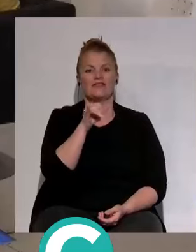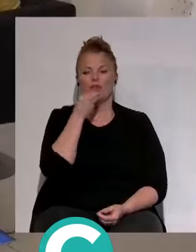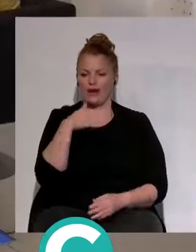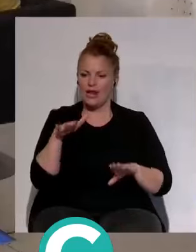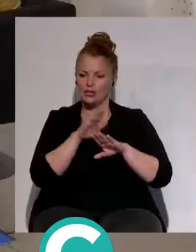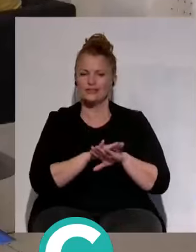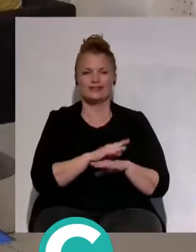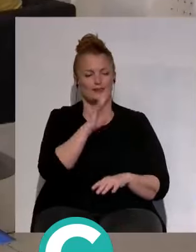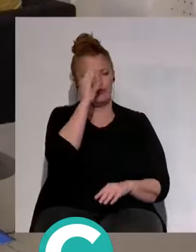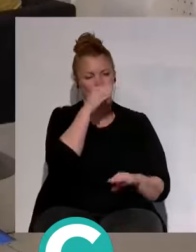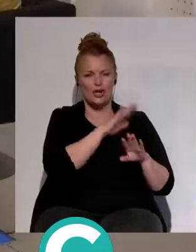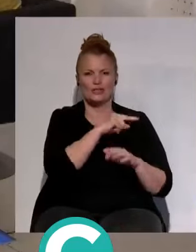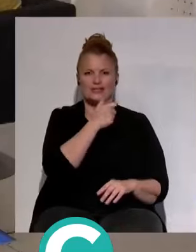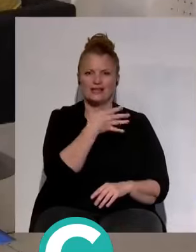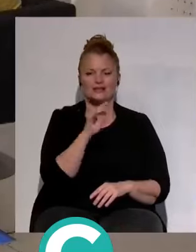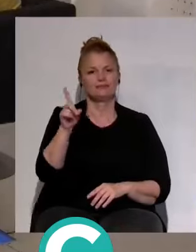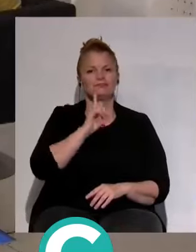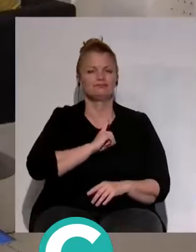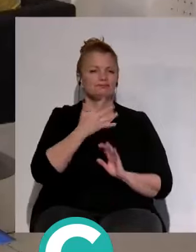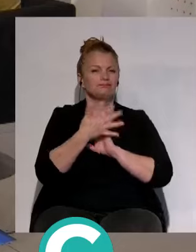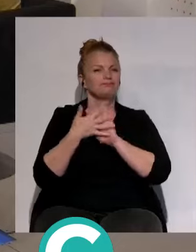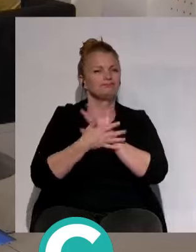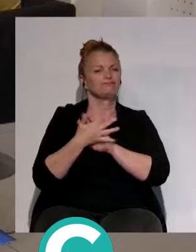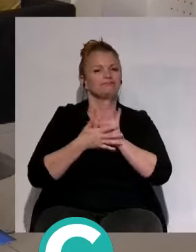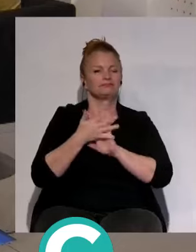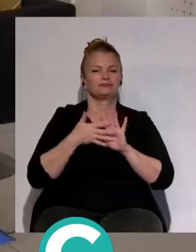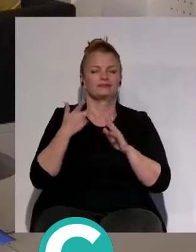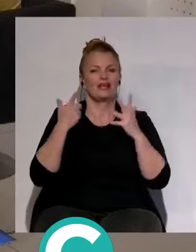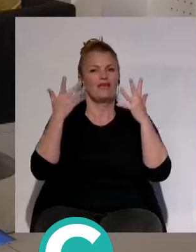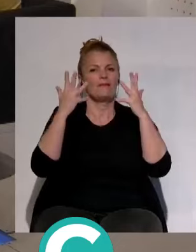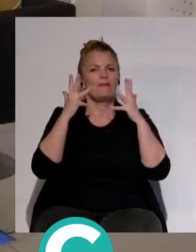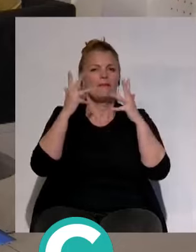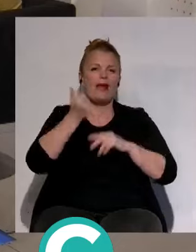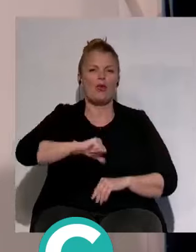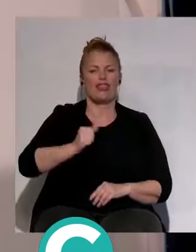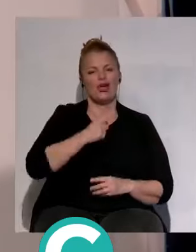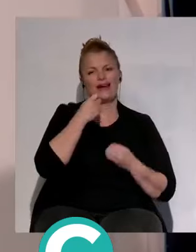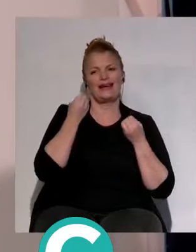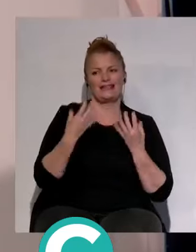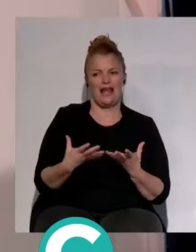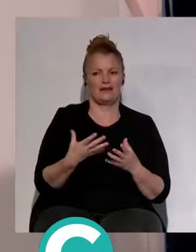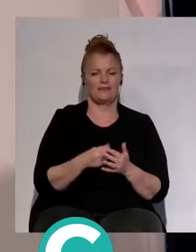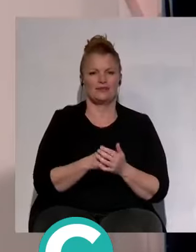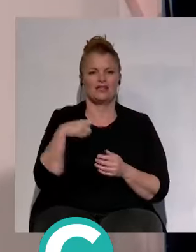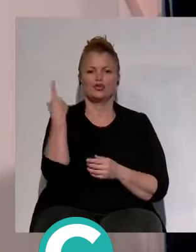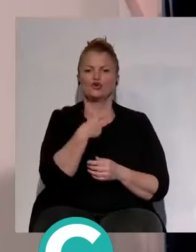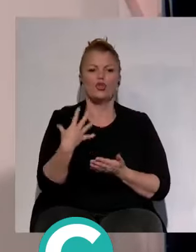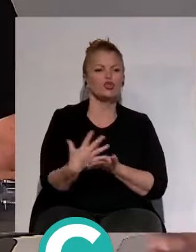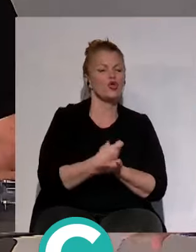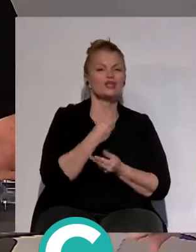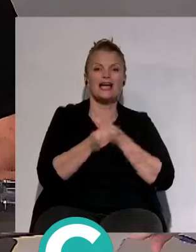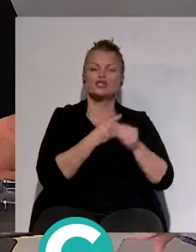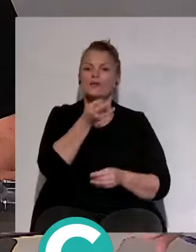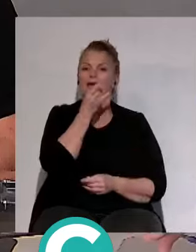Nacho. Continuamos y finalizamos con tu valoración antes de repartir responsabilidades porque, como decimos, todo prácticamente se ha hecho mal y hay que